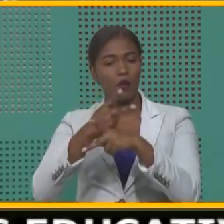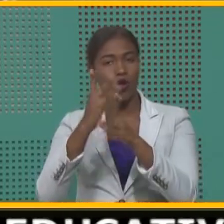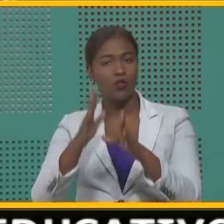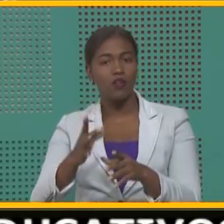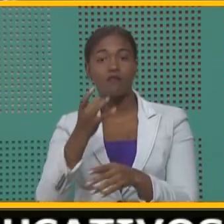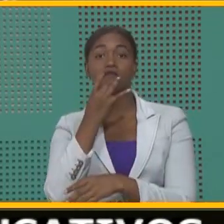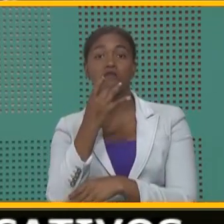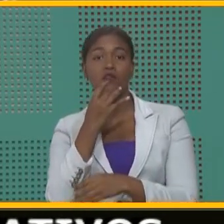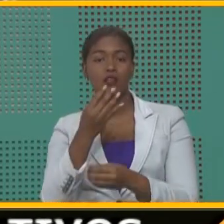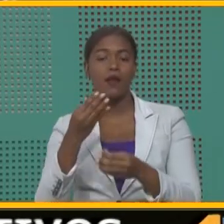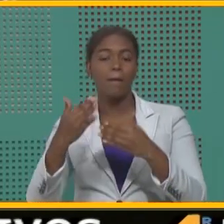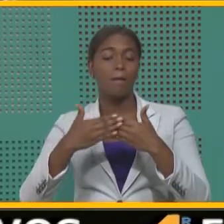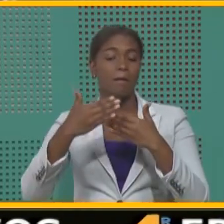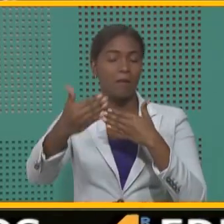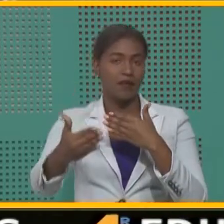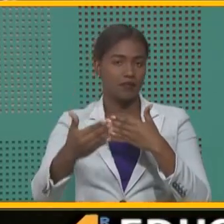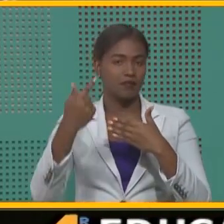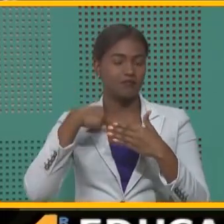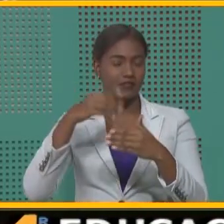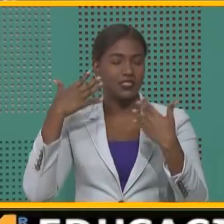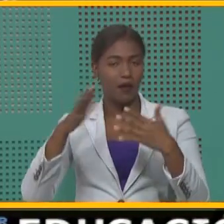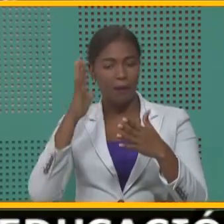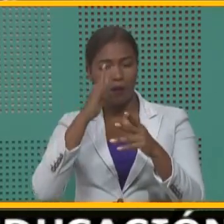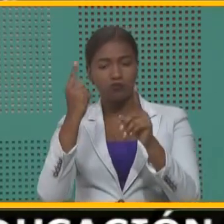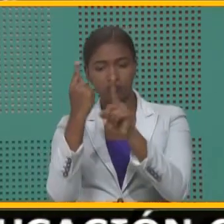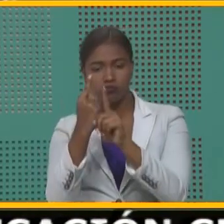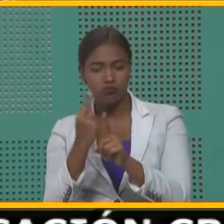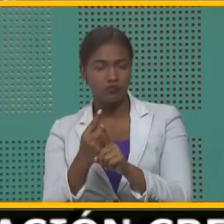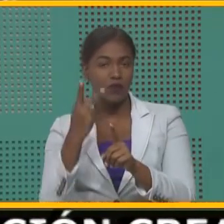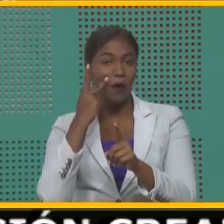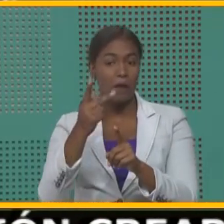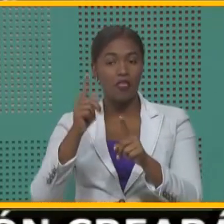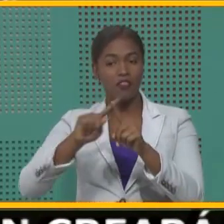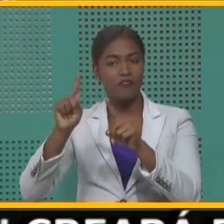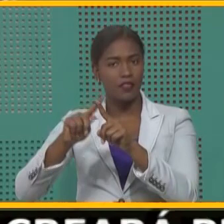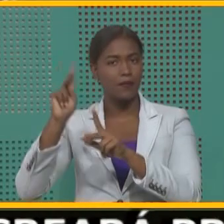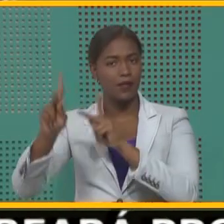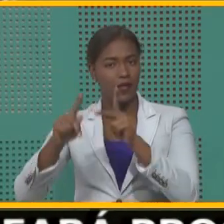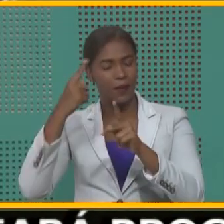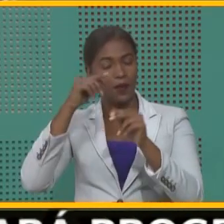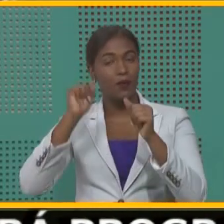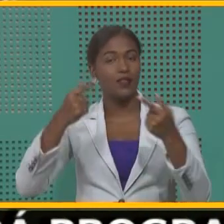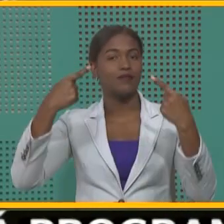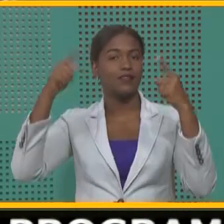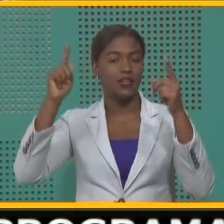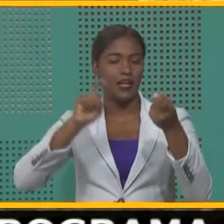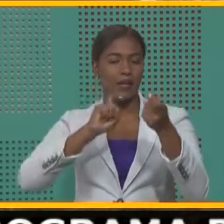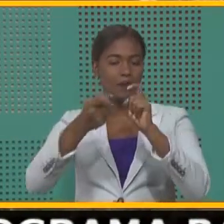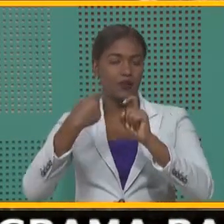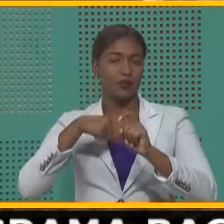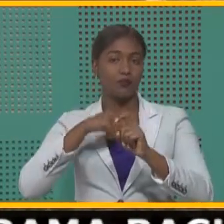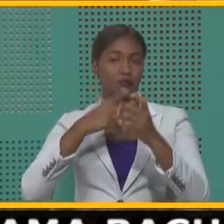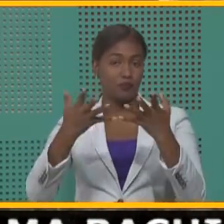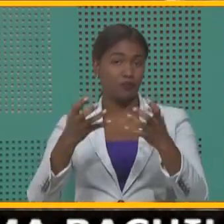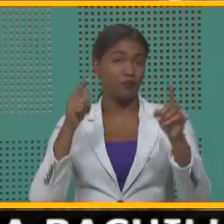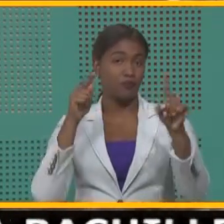energía más adelante. Ya estamos conceptuando, hablando con empresas para poder lograr el cambio que queremos lograr en esa parte.